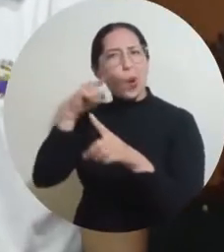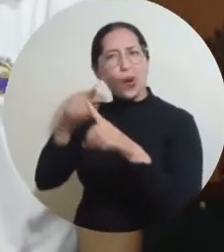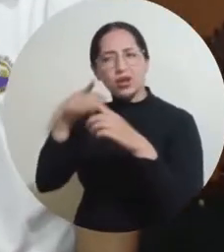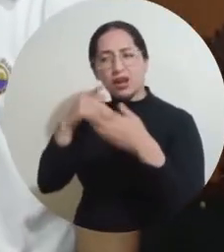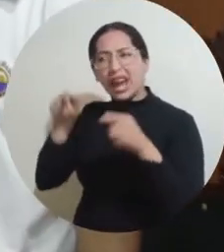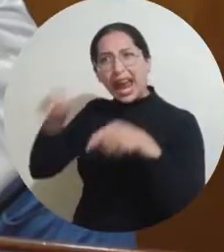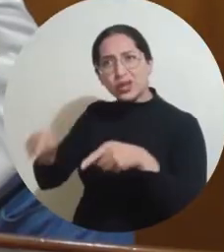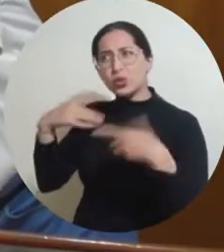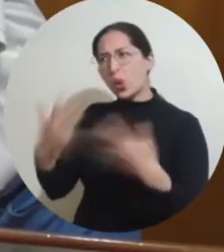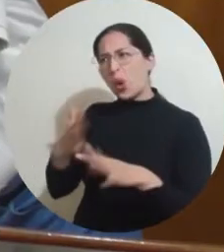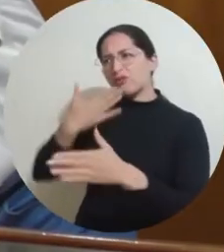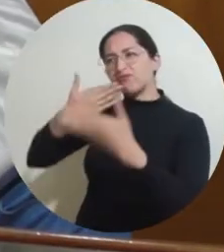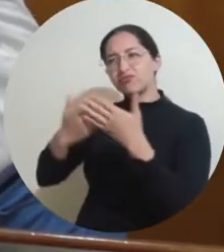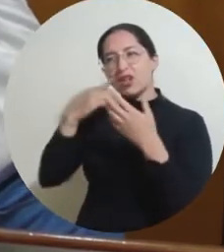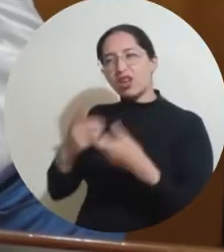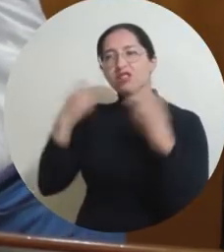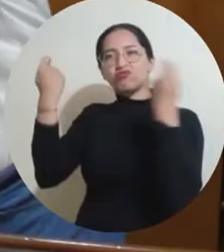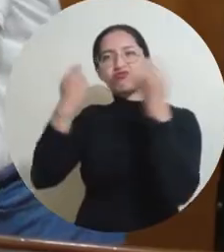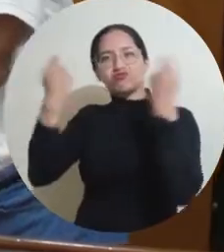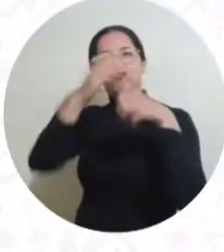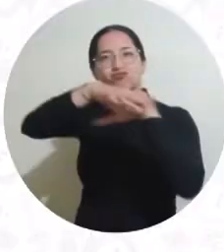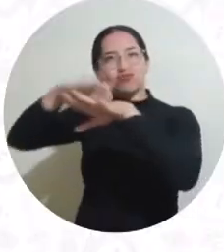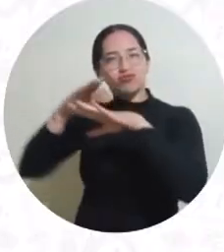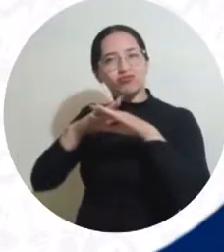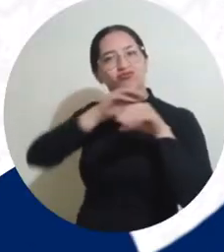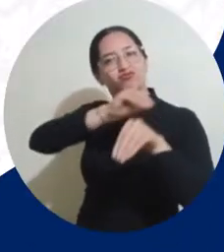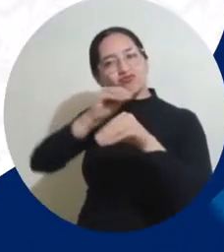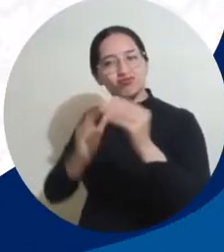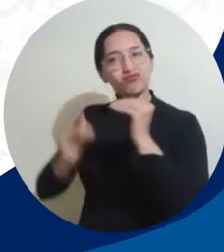su formación de alto nivel y la movilidad internacional.